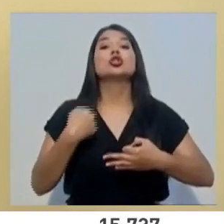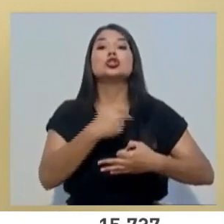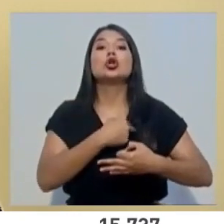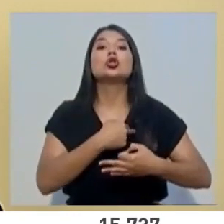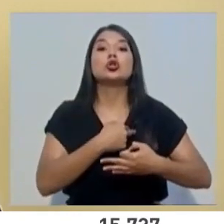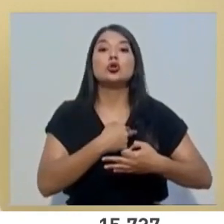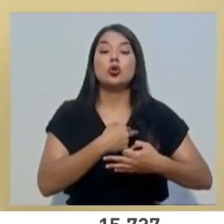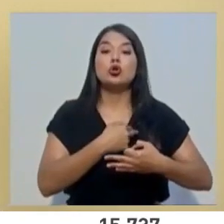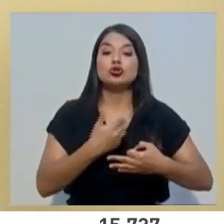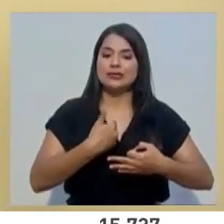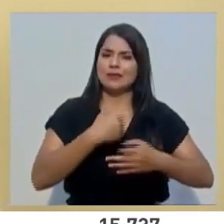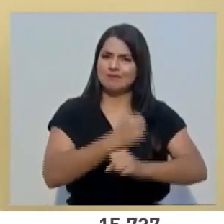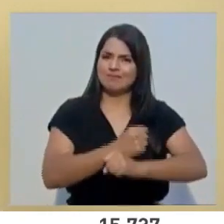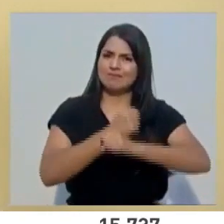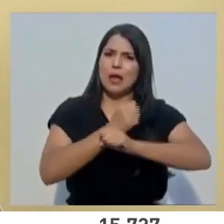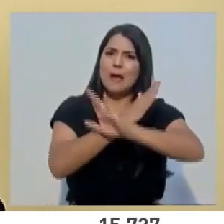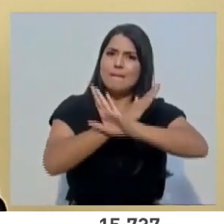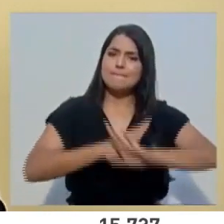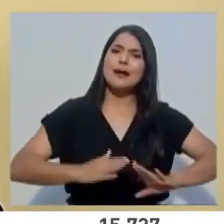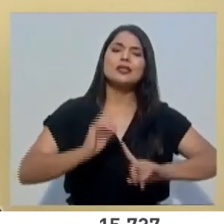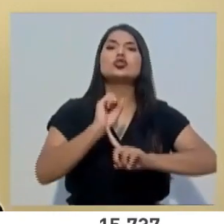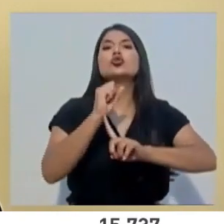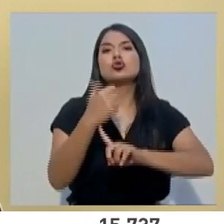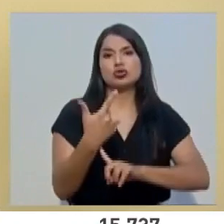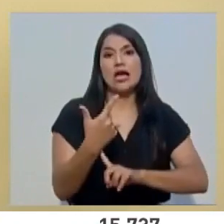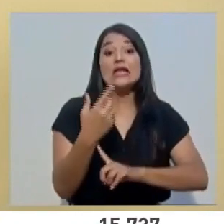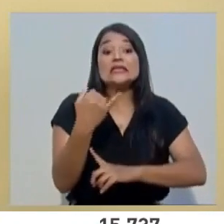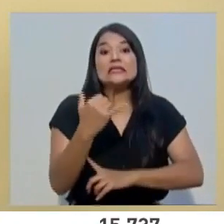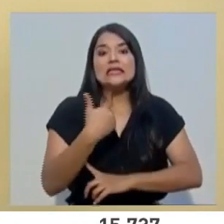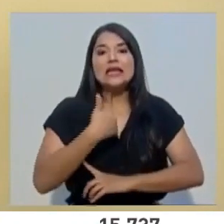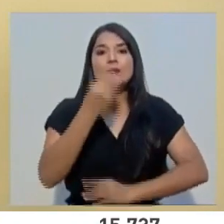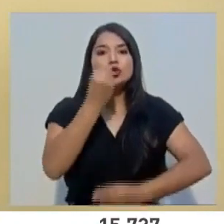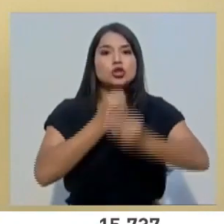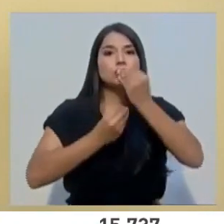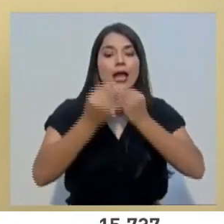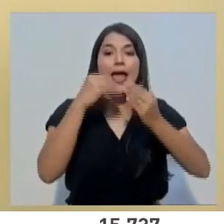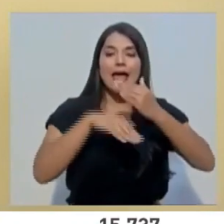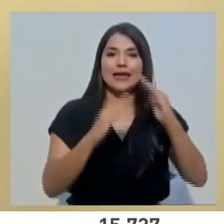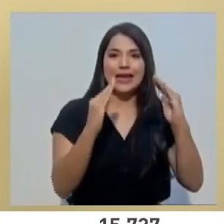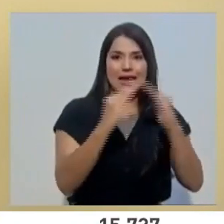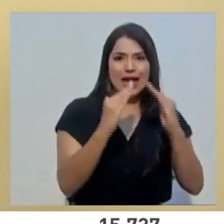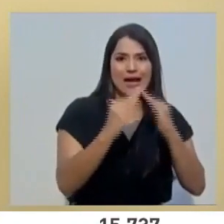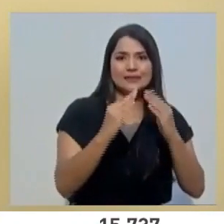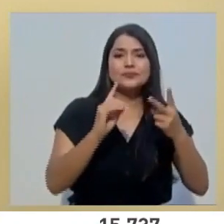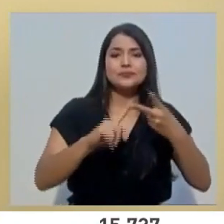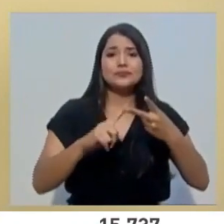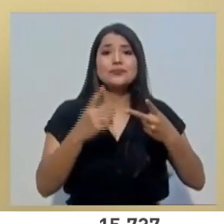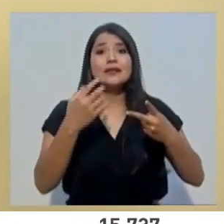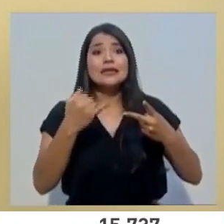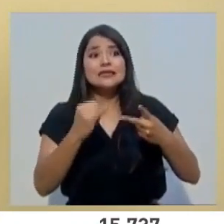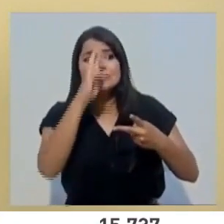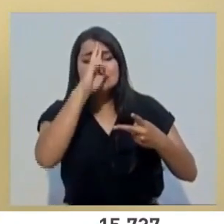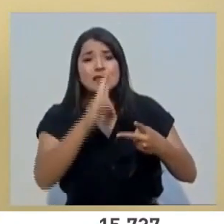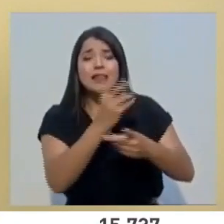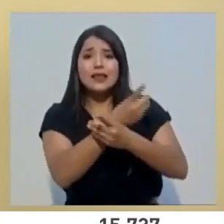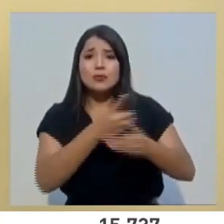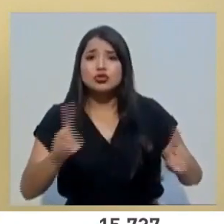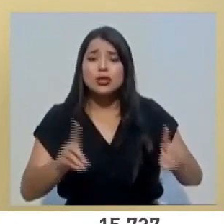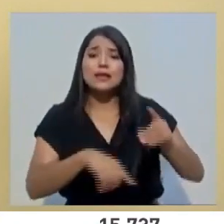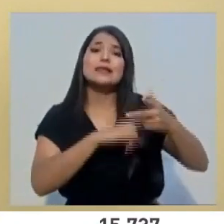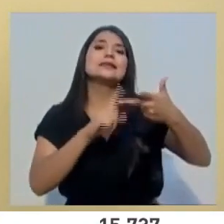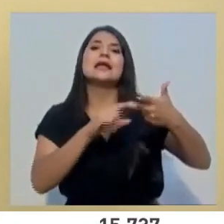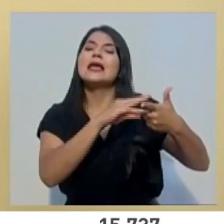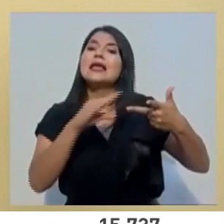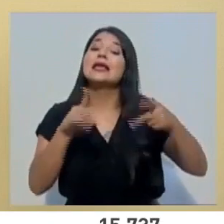social que está garantizada cuando tenemos alimento en nuestros hogares, el sustrato de nuestra democracia y